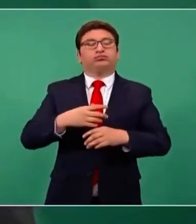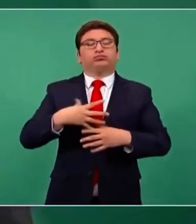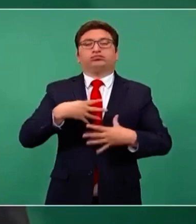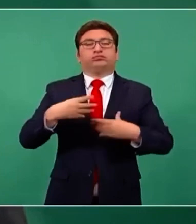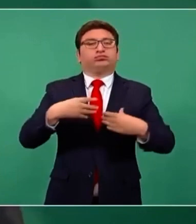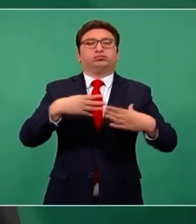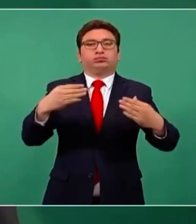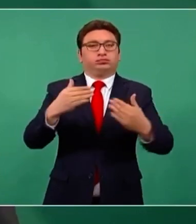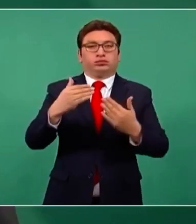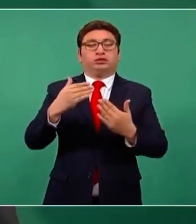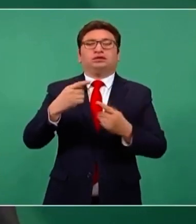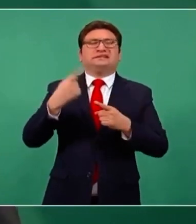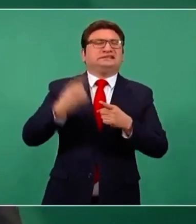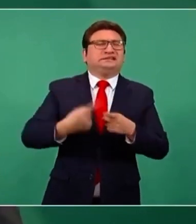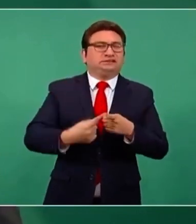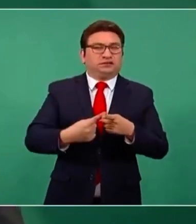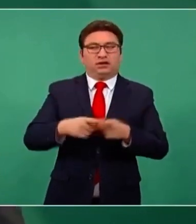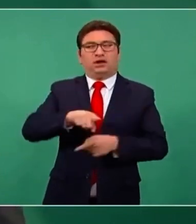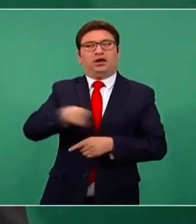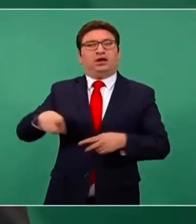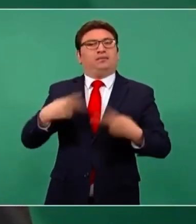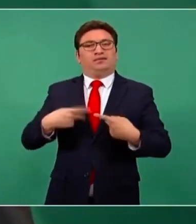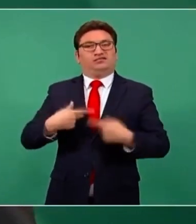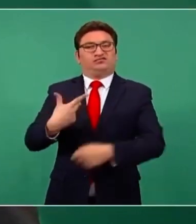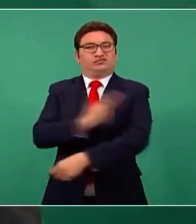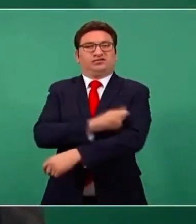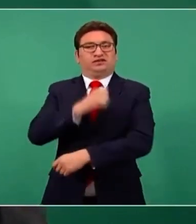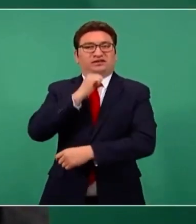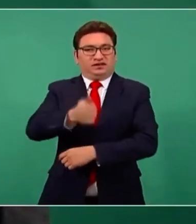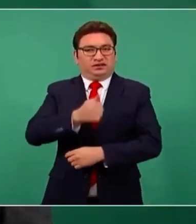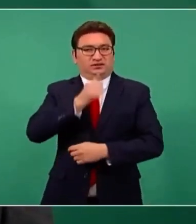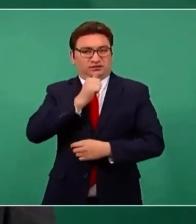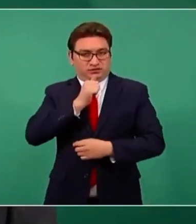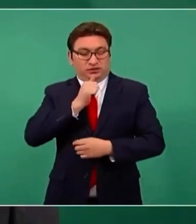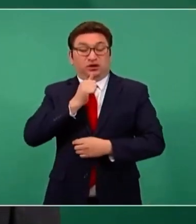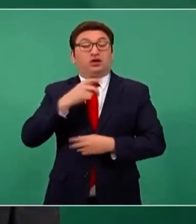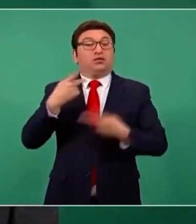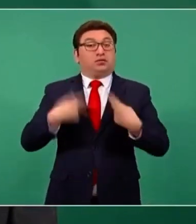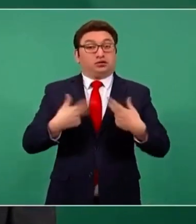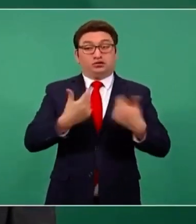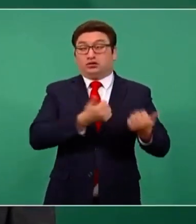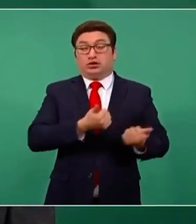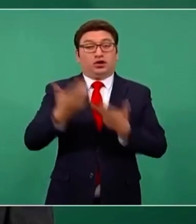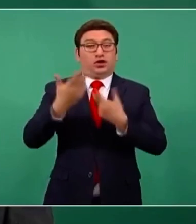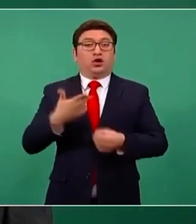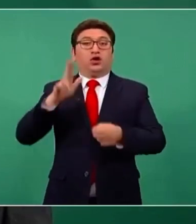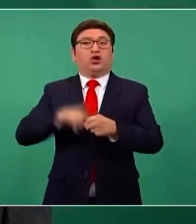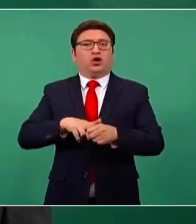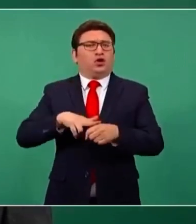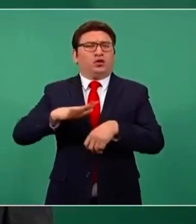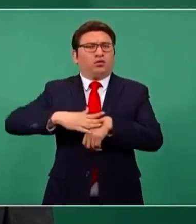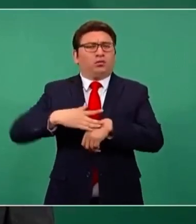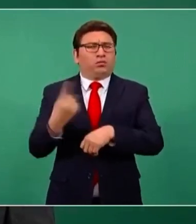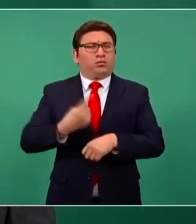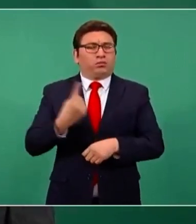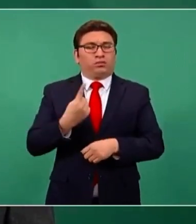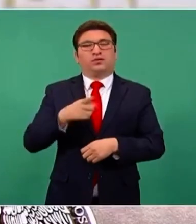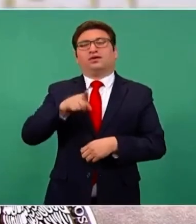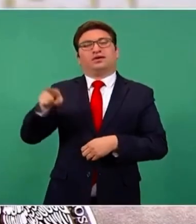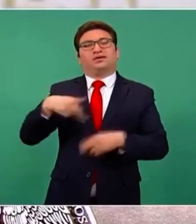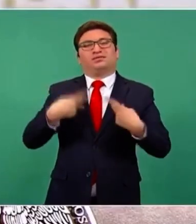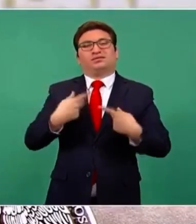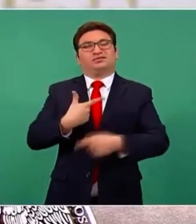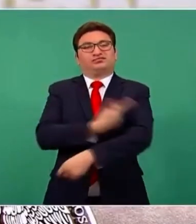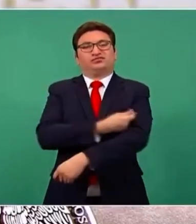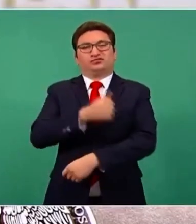de personas no vacunadas. La mayoría de quienes ocupan los hospitales por síntomas graves de COVID es que no han